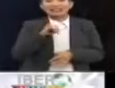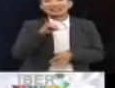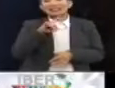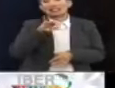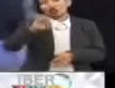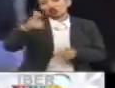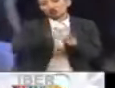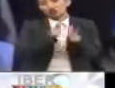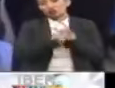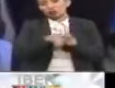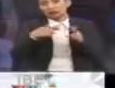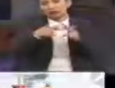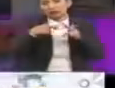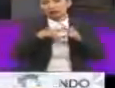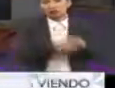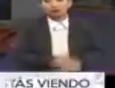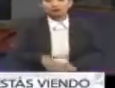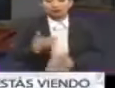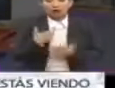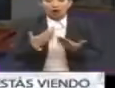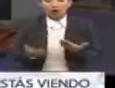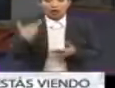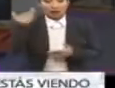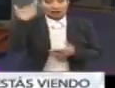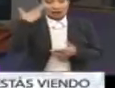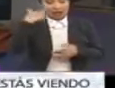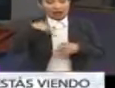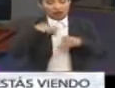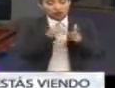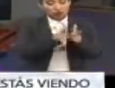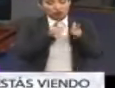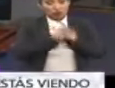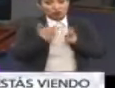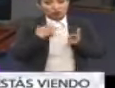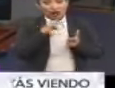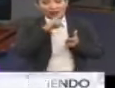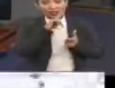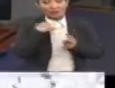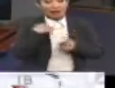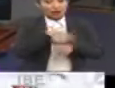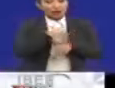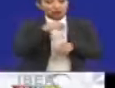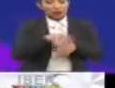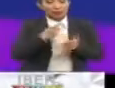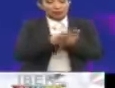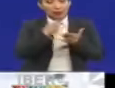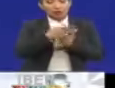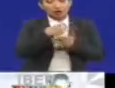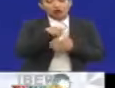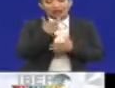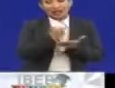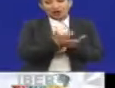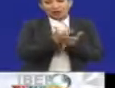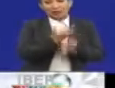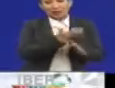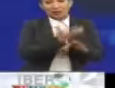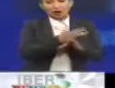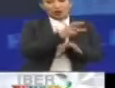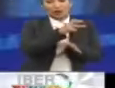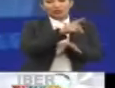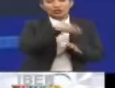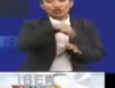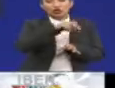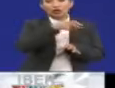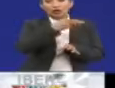y otras minorías religiosas. Hoy la Real Academia Sueca de las Ciencias entregó al Premio Nobel de Economía a los estadounidenses William